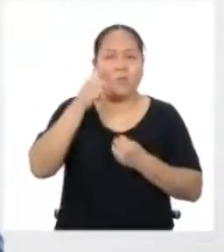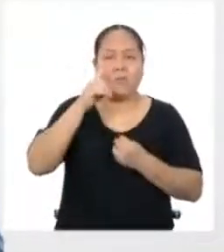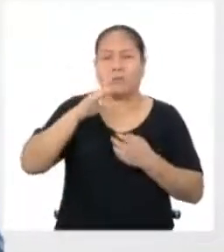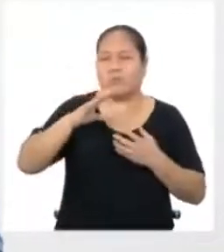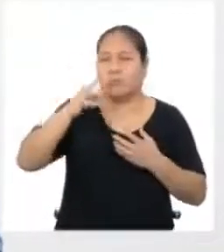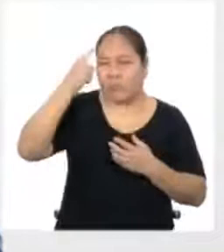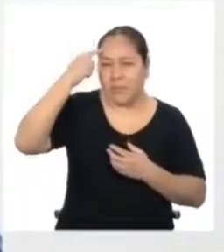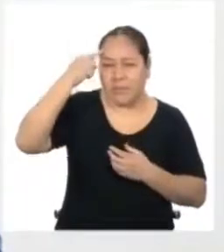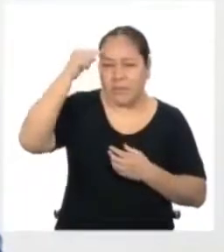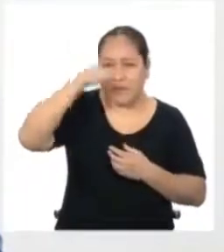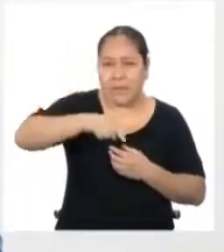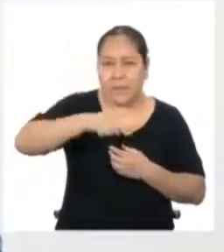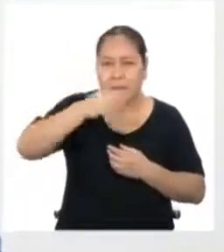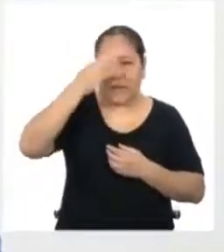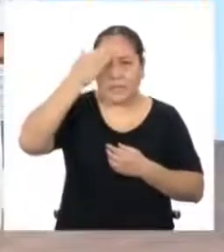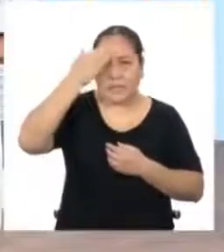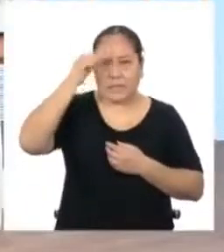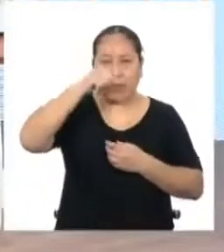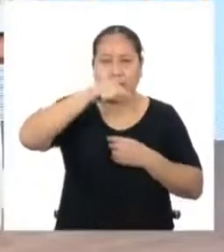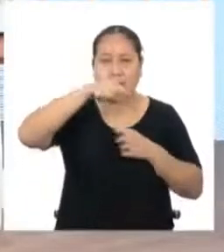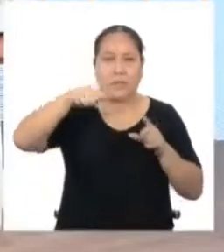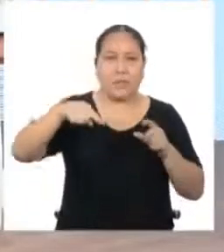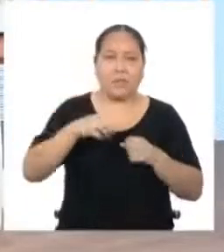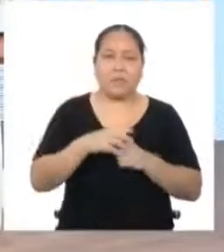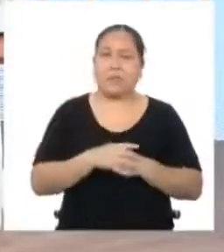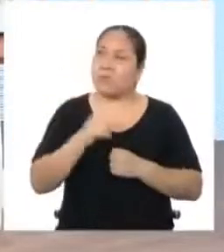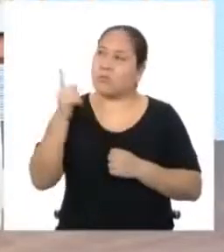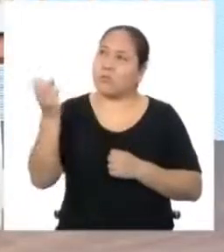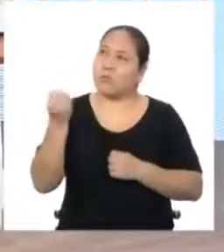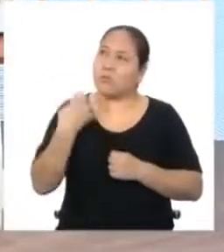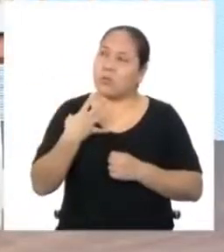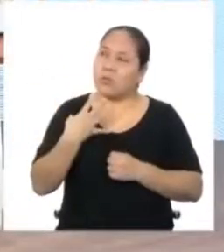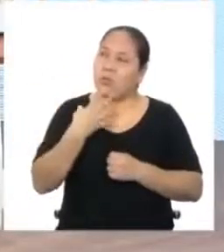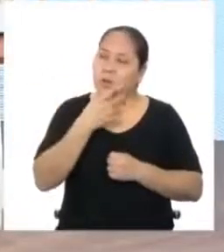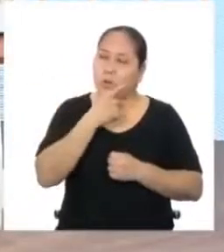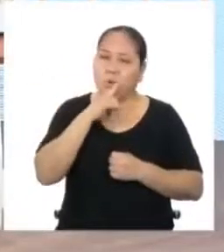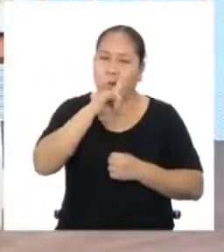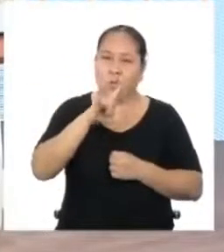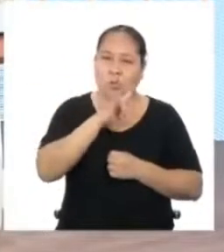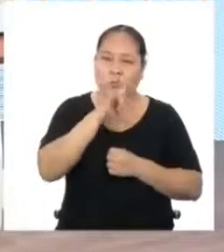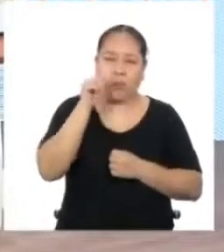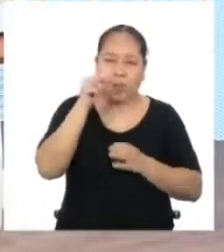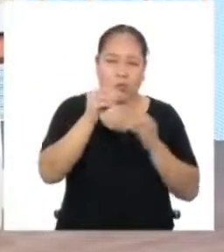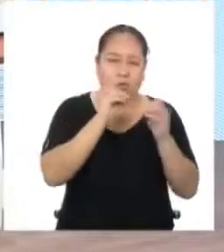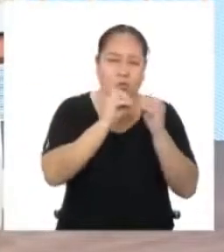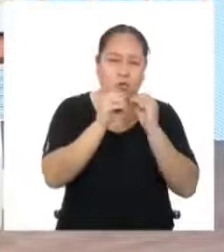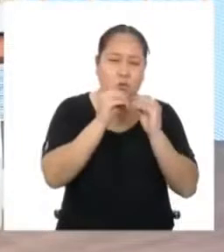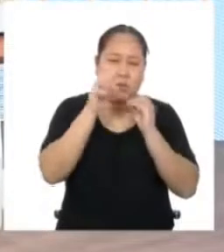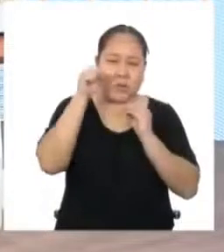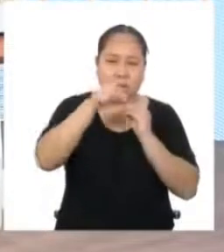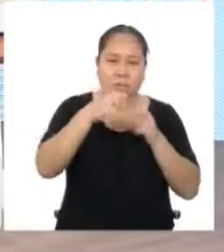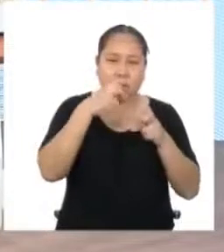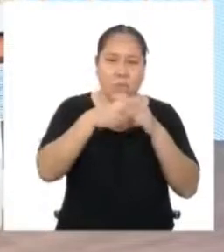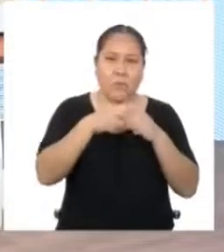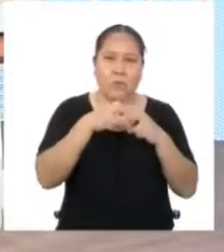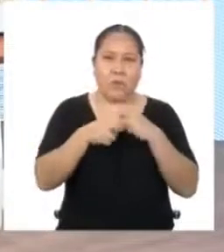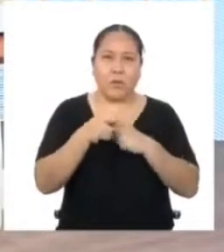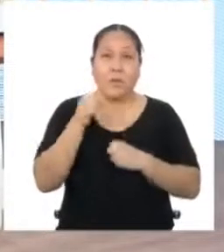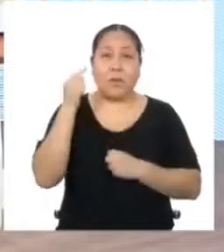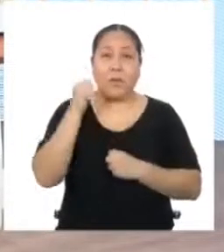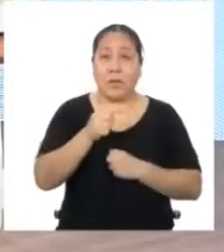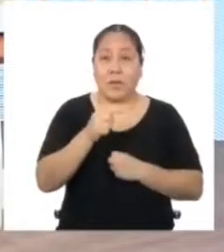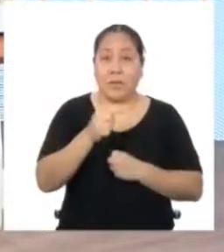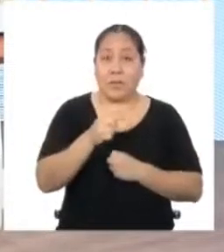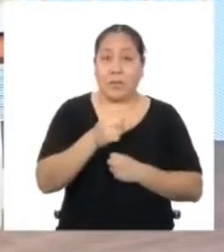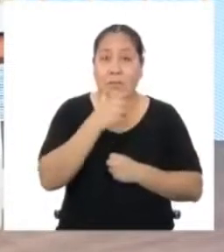podemos calcular esa área asombreada? Nos dijo que usemos nuestra lógica para resolver este tipo de problemas Aquí la lógica